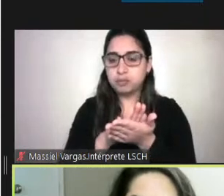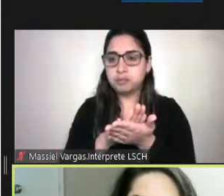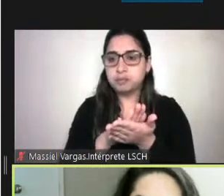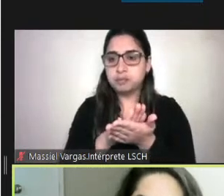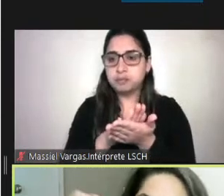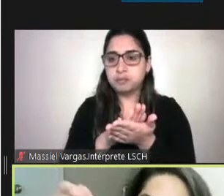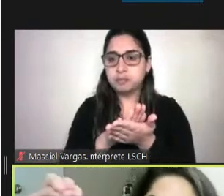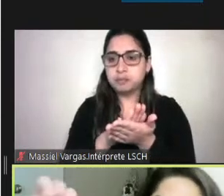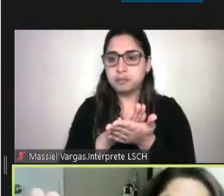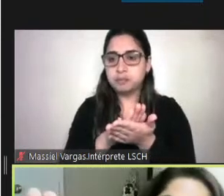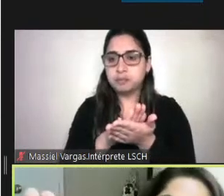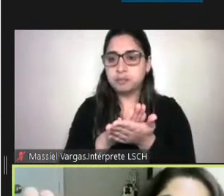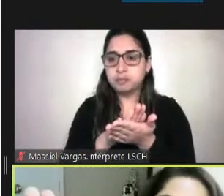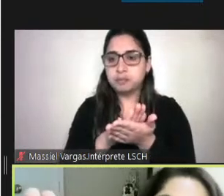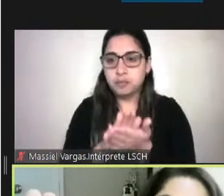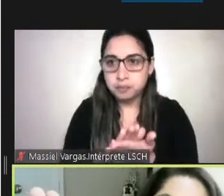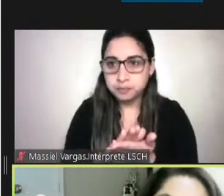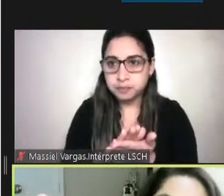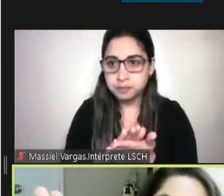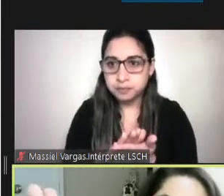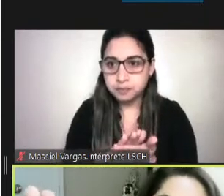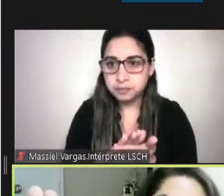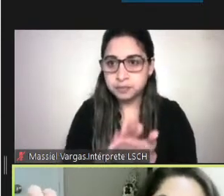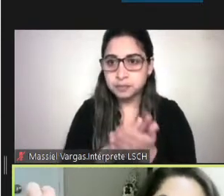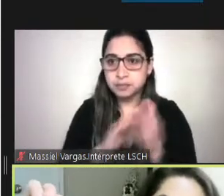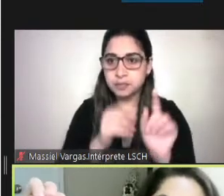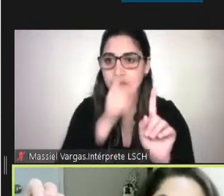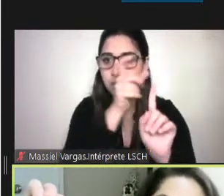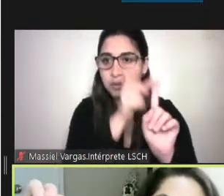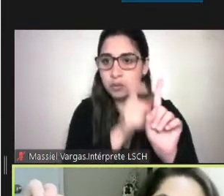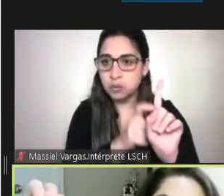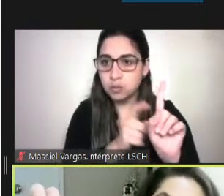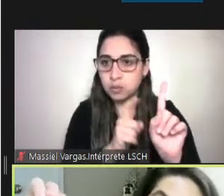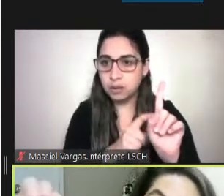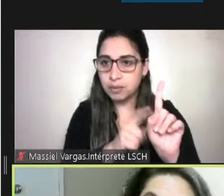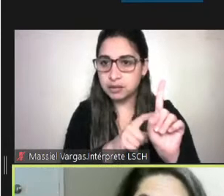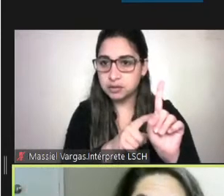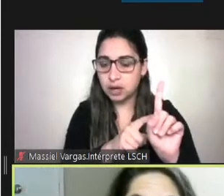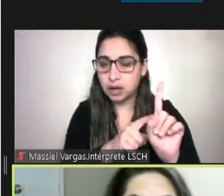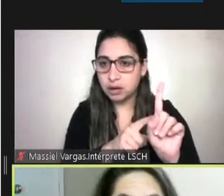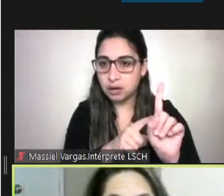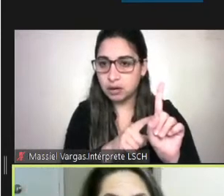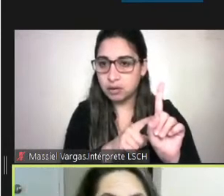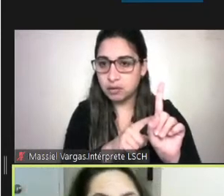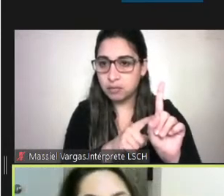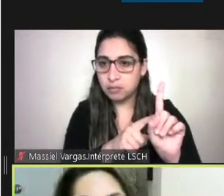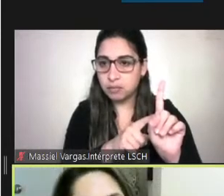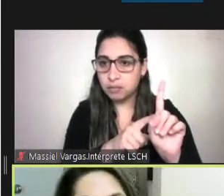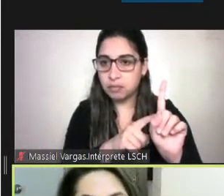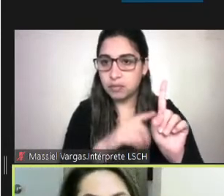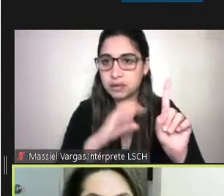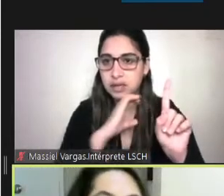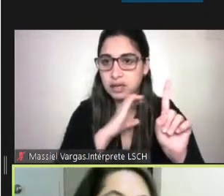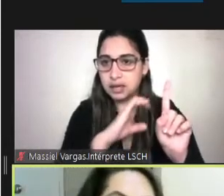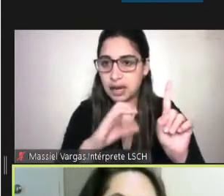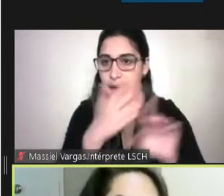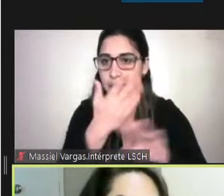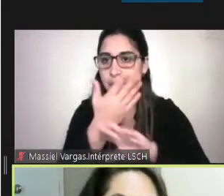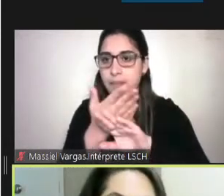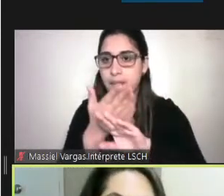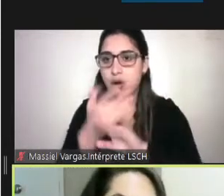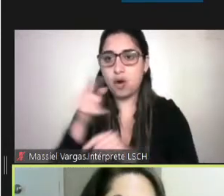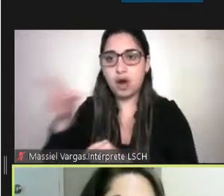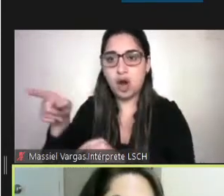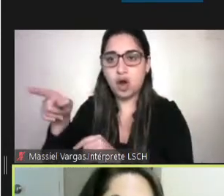proponemos a esta persona en un ámbito rural y a la otra en una ciudad